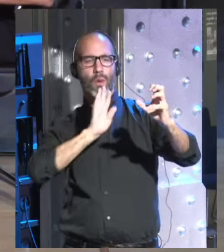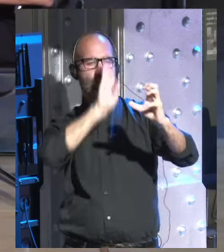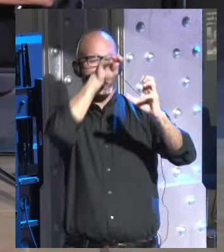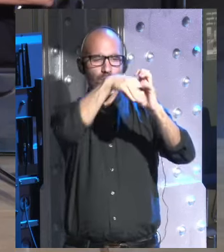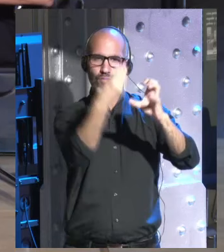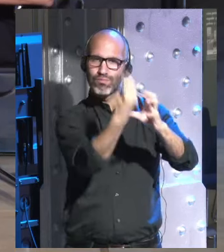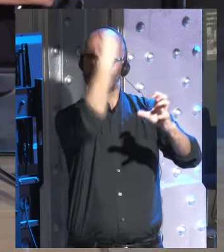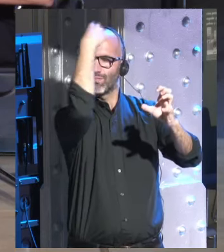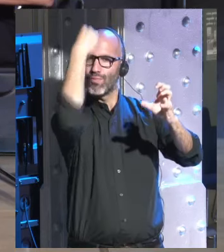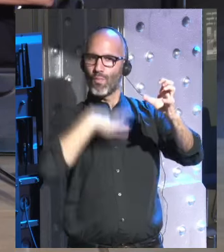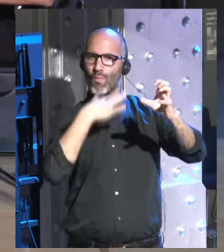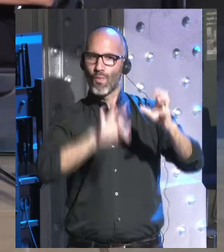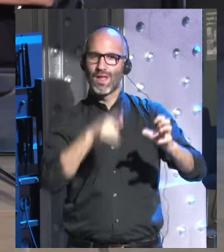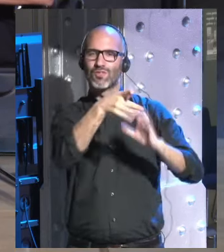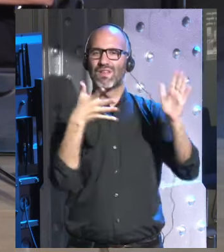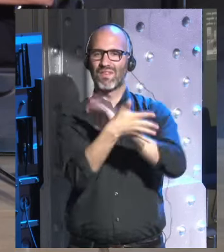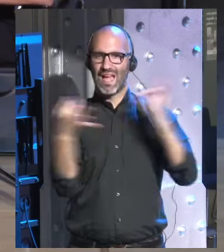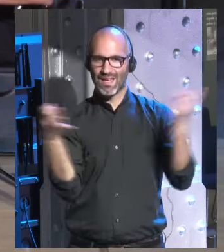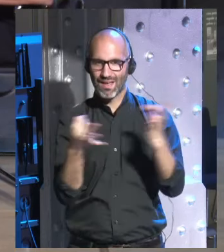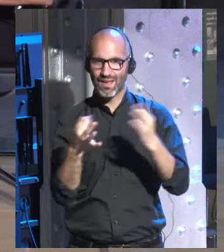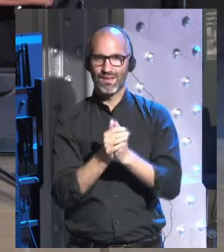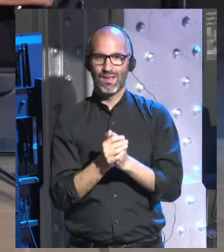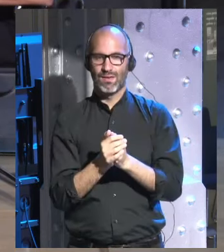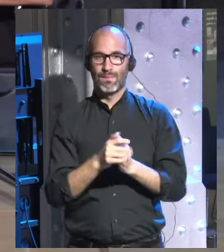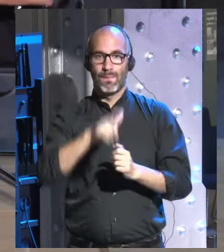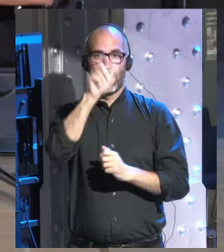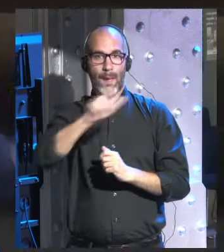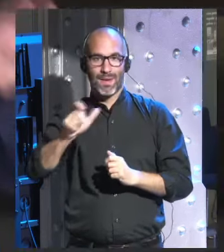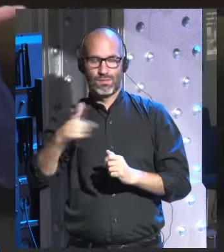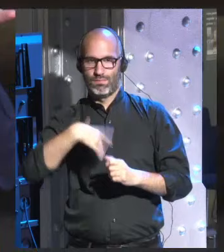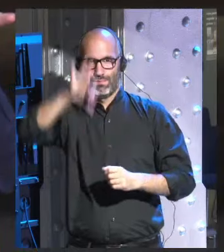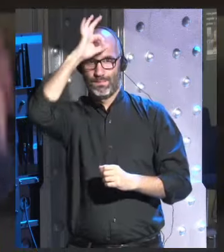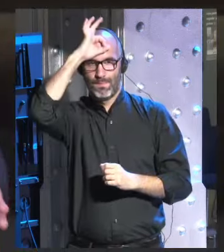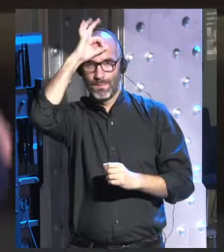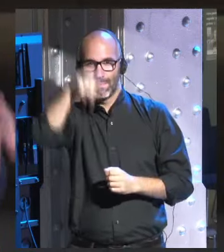tus recuerdos directamente ¿qué significa? nadie tiene la menor idea